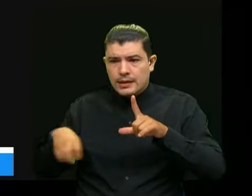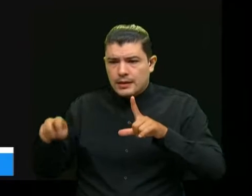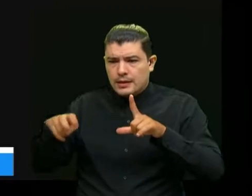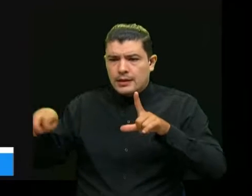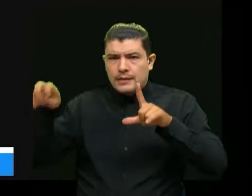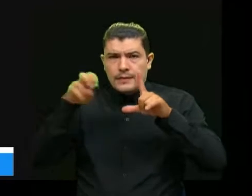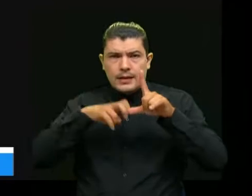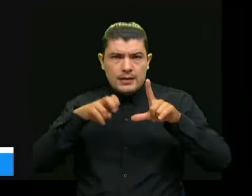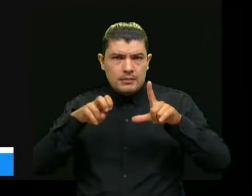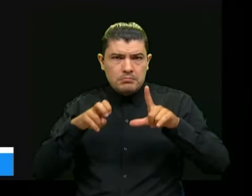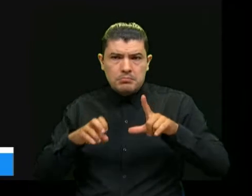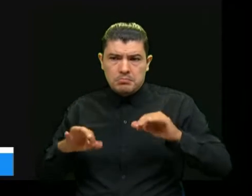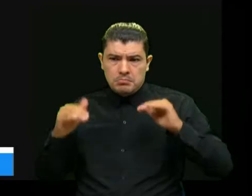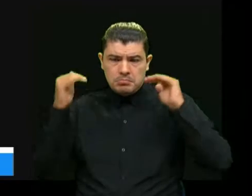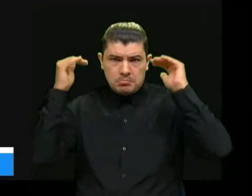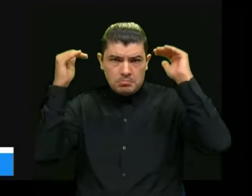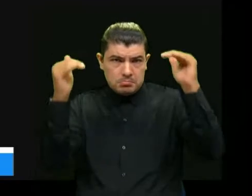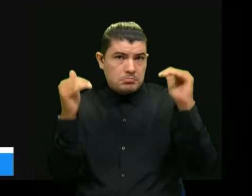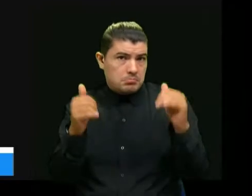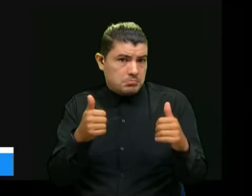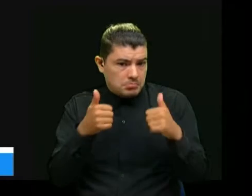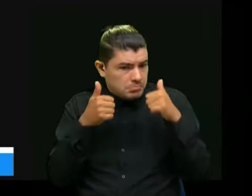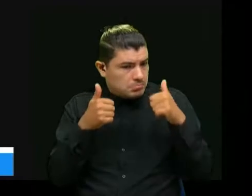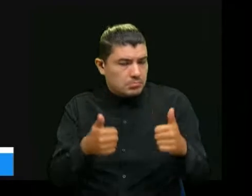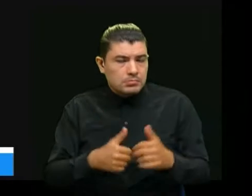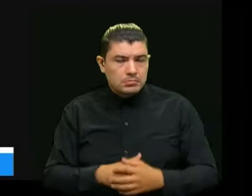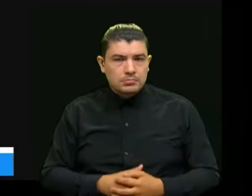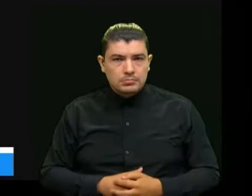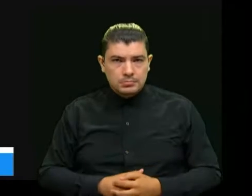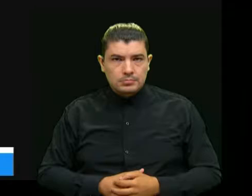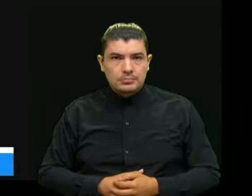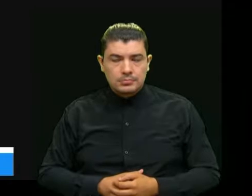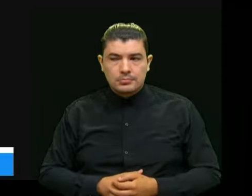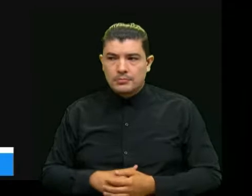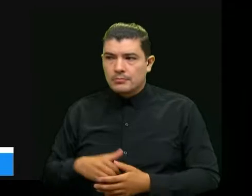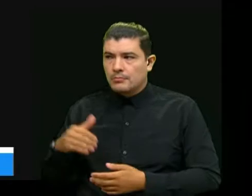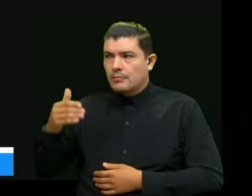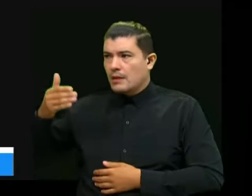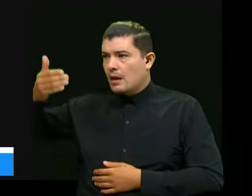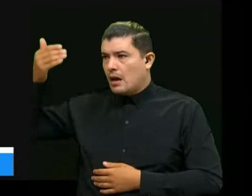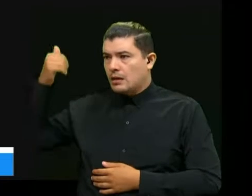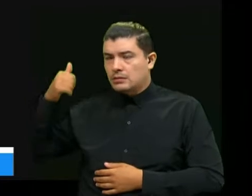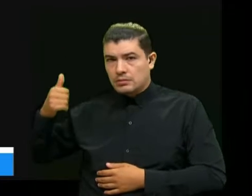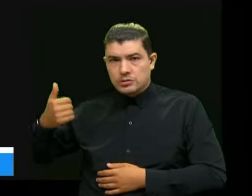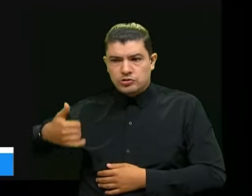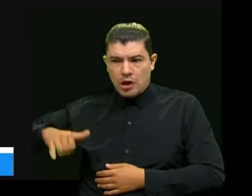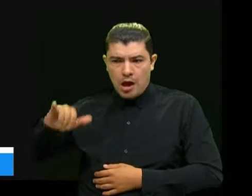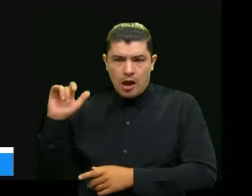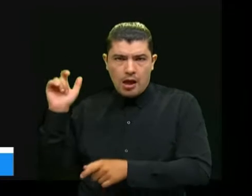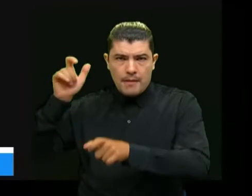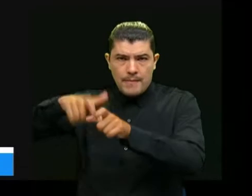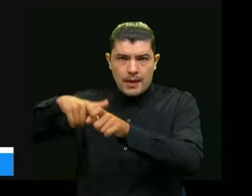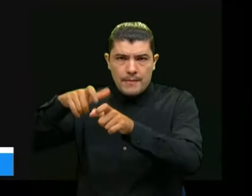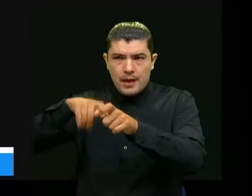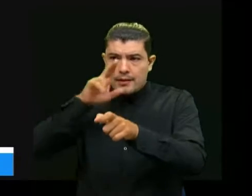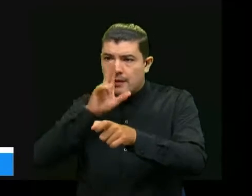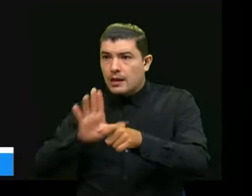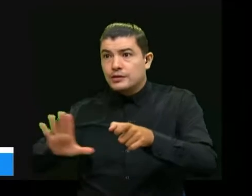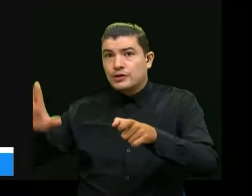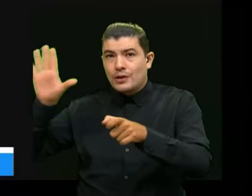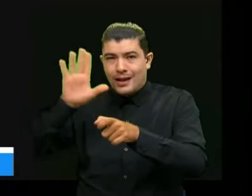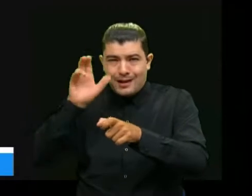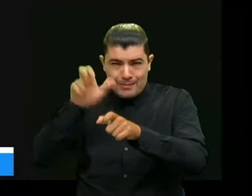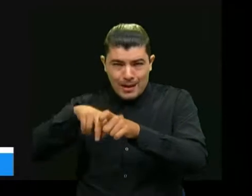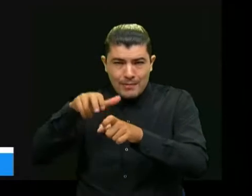de antes de la pandemia que igual ya era una matrícula nacional que venía a la baja